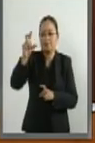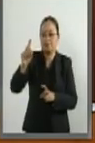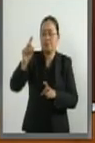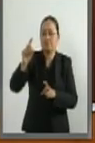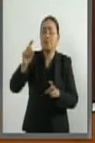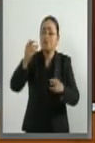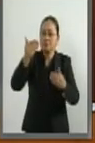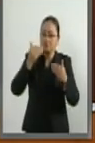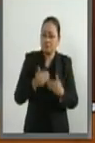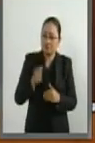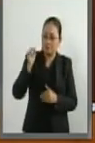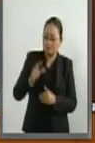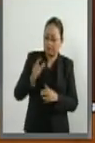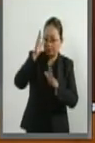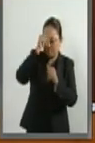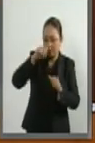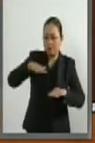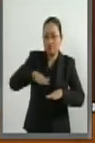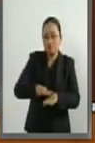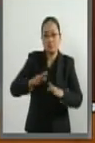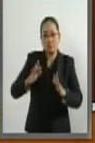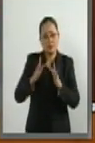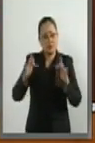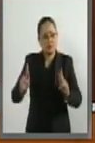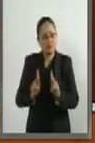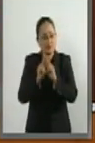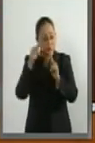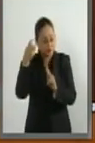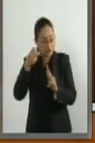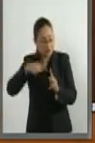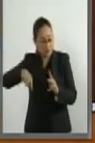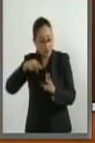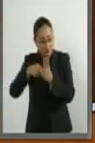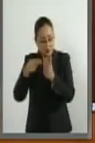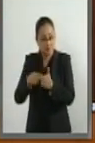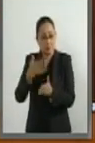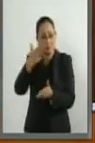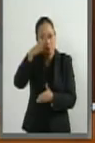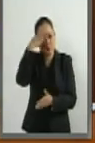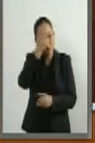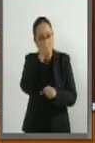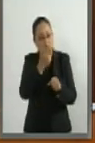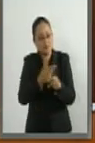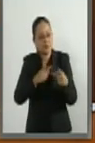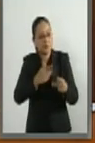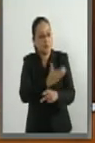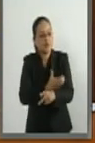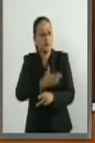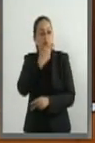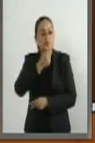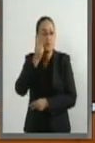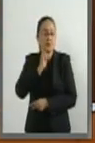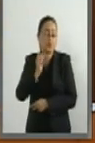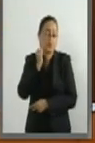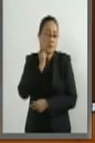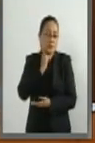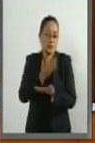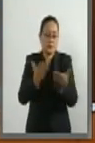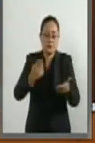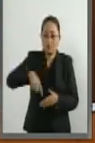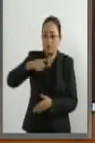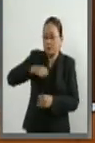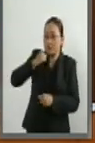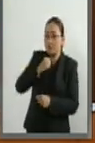al haber suscrito los Acuerdos de París. Señor Canciller, compañeras y compañeros, las y los senadores desempeñamos el